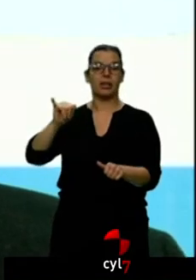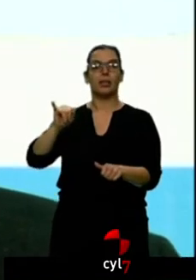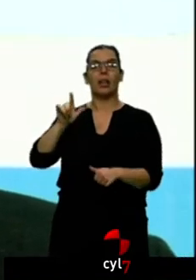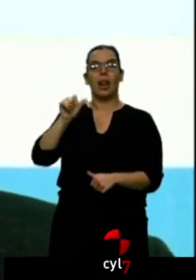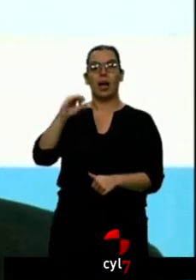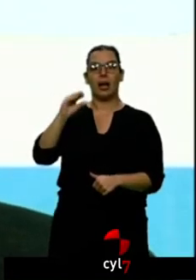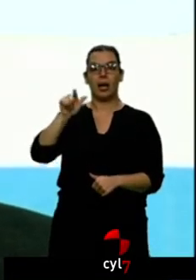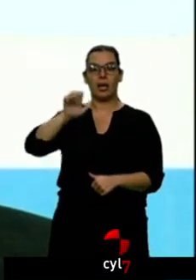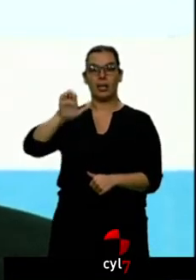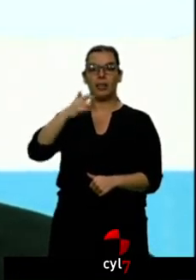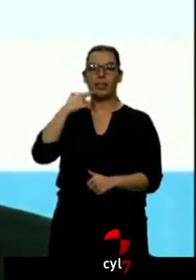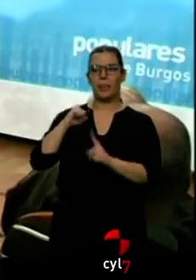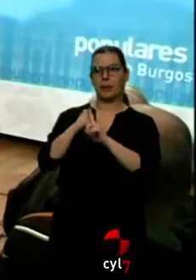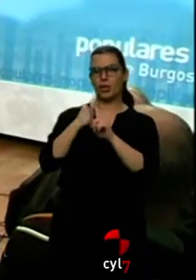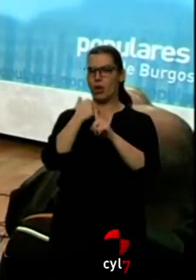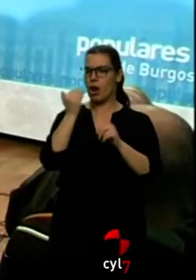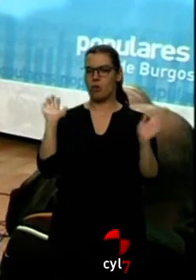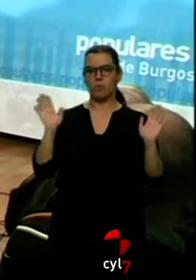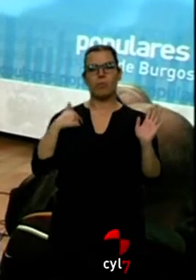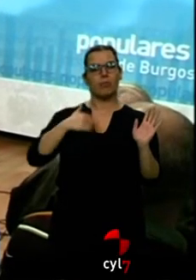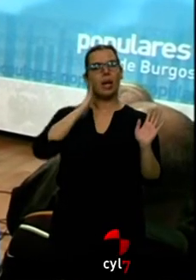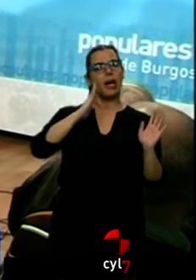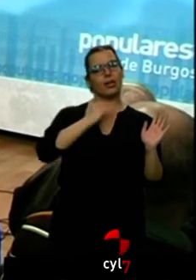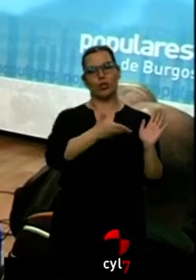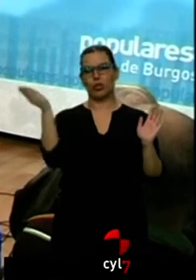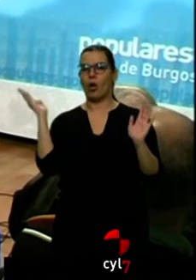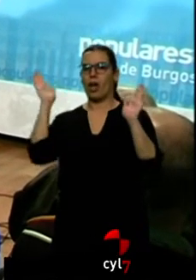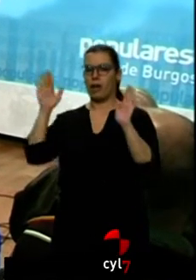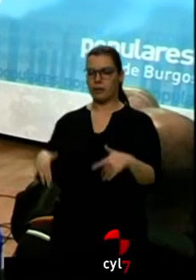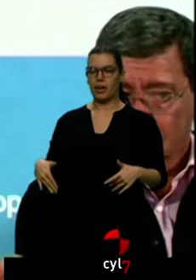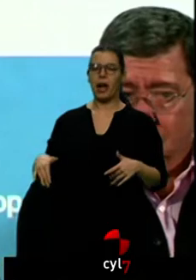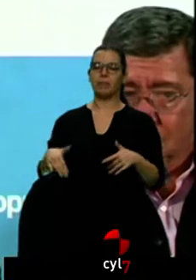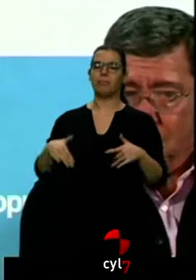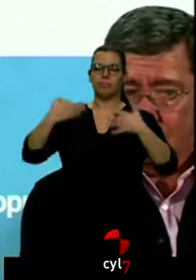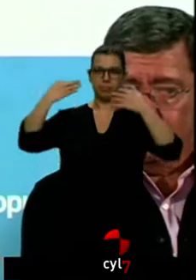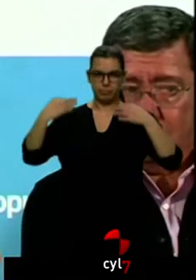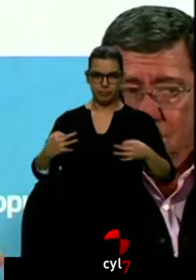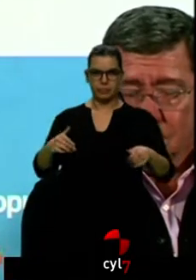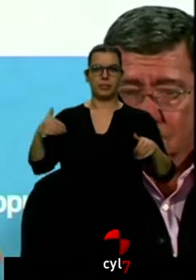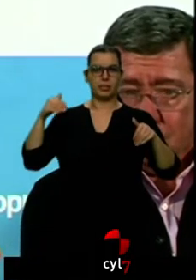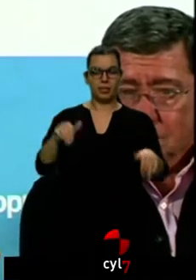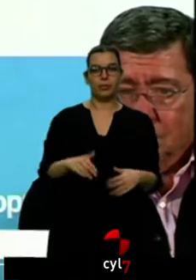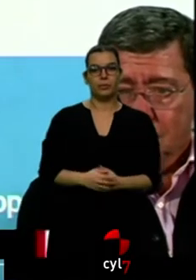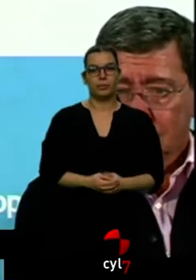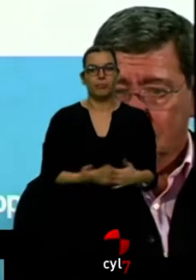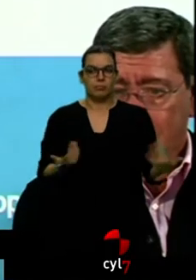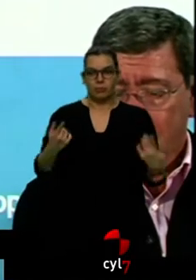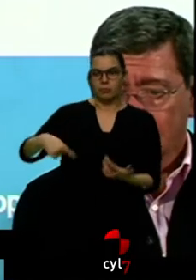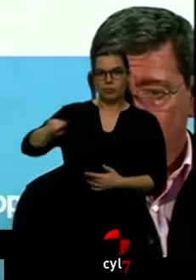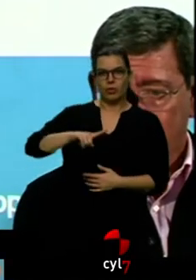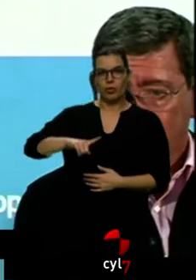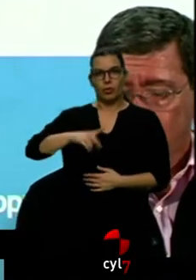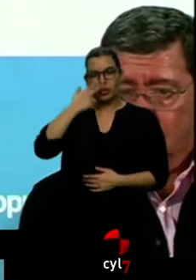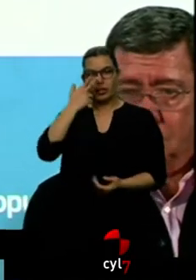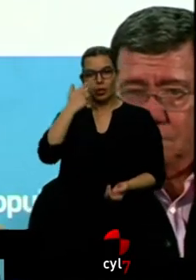Lacalle niega haber recibido presiones y dice que el cariño de sus vecinos ha decantado la balanza. Claro que tenían interés en que yo